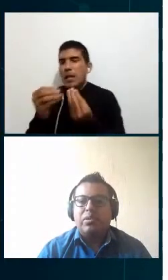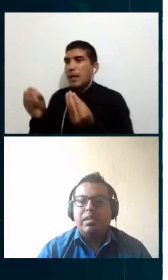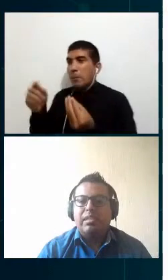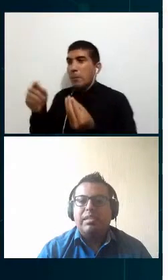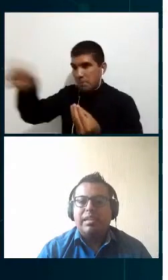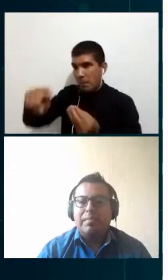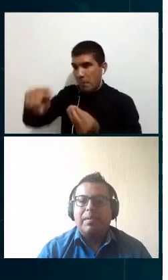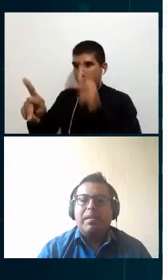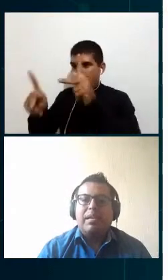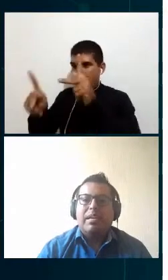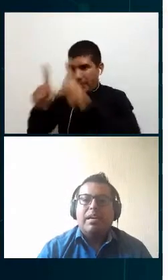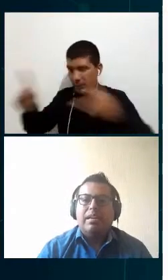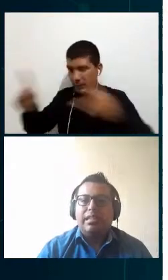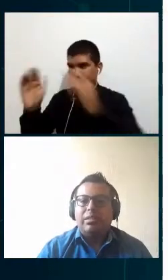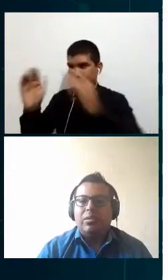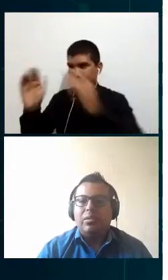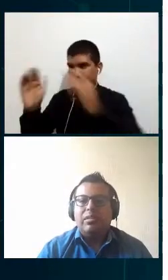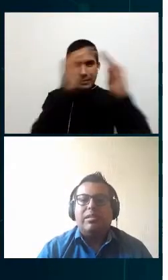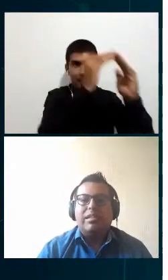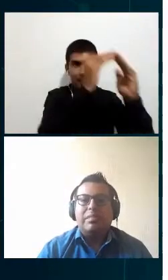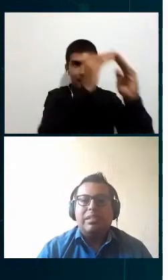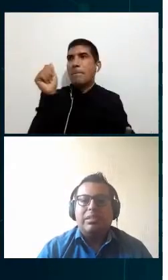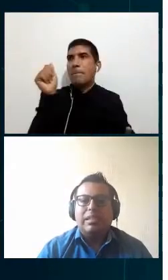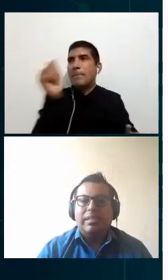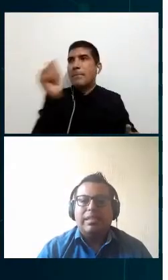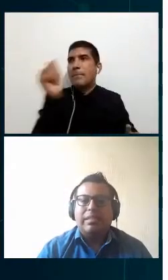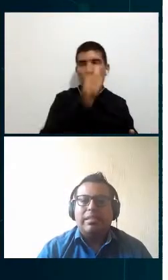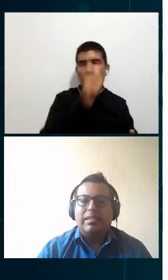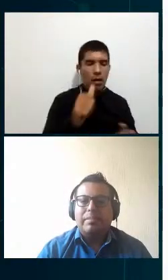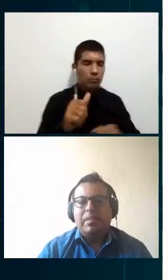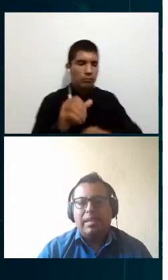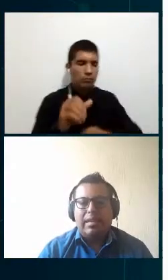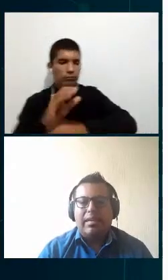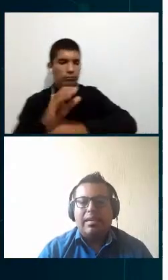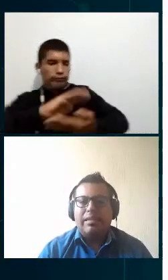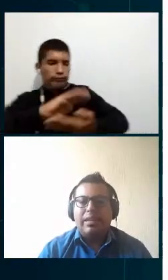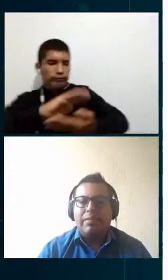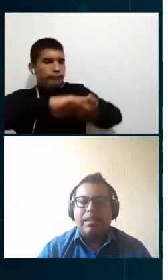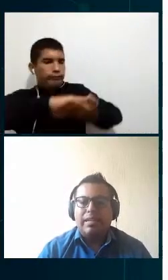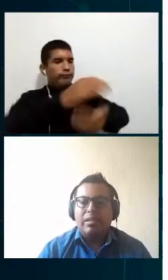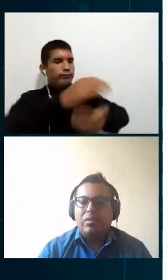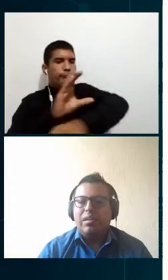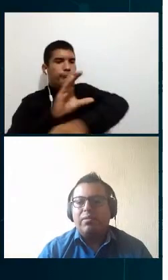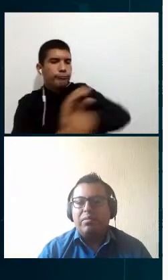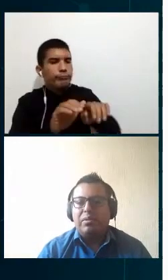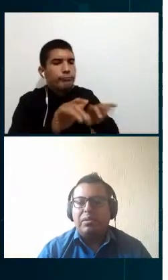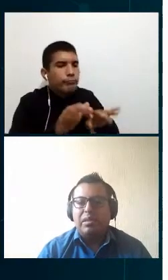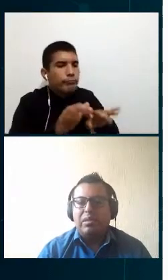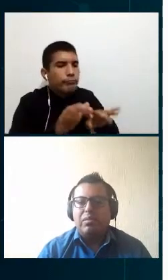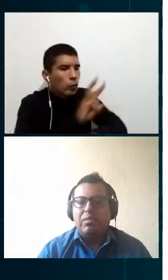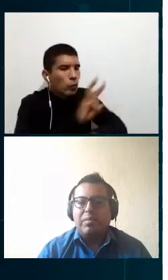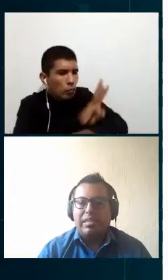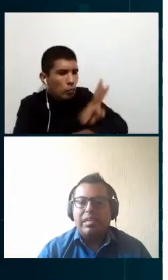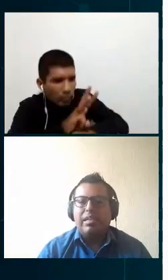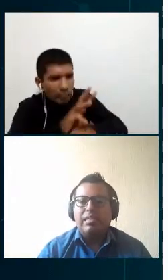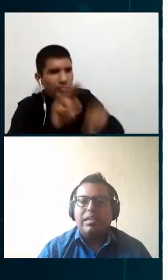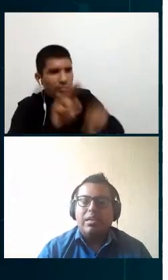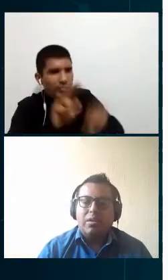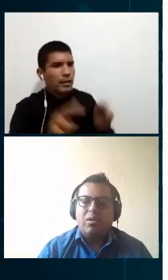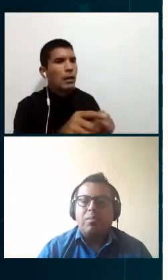flechas azules de SAP hacia todos los sistemas satélites SAP era el que tenía toda la información de datos